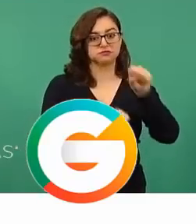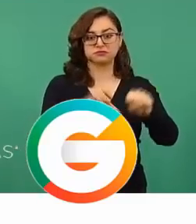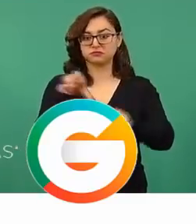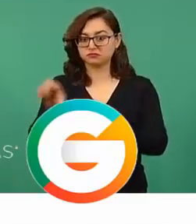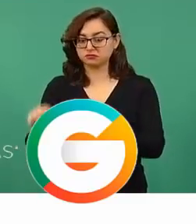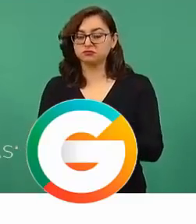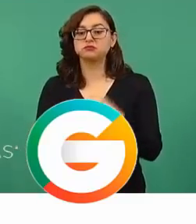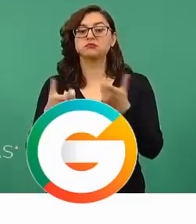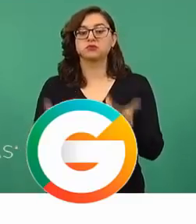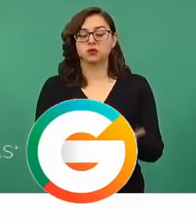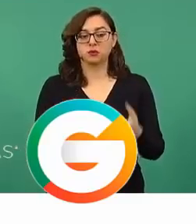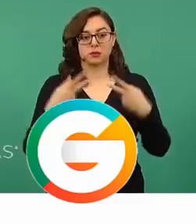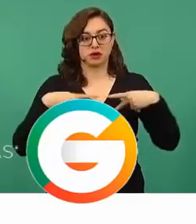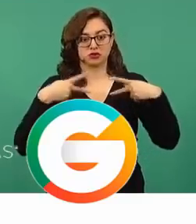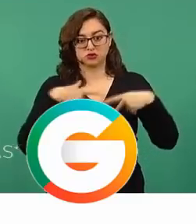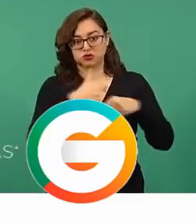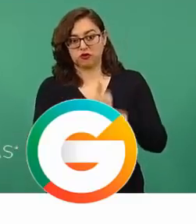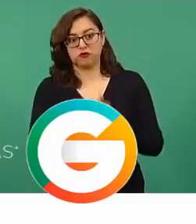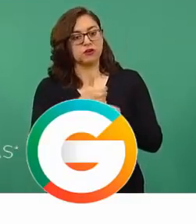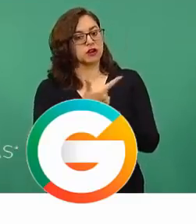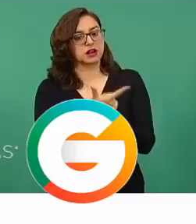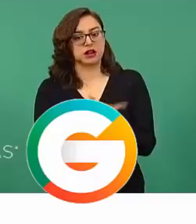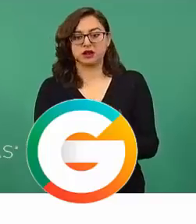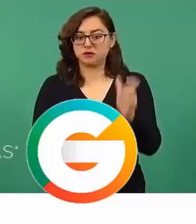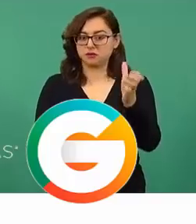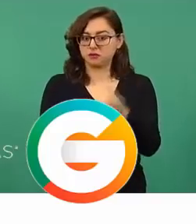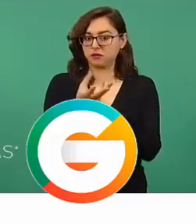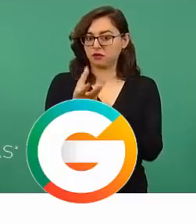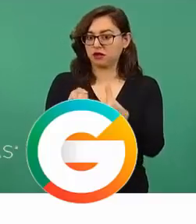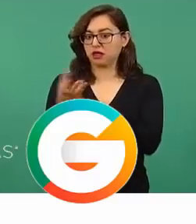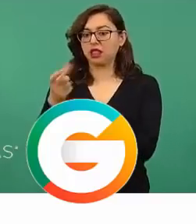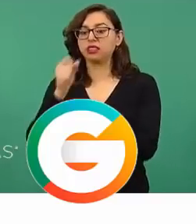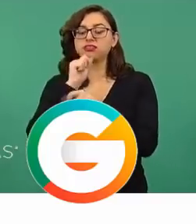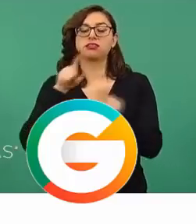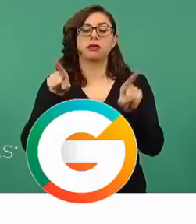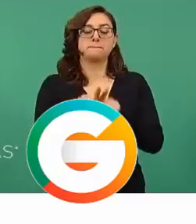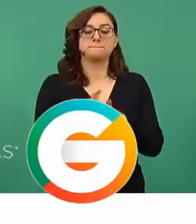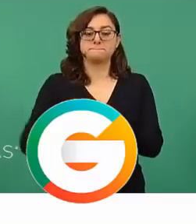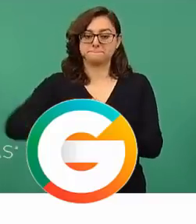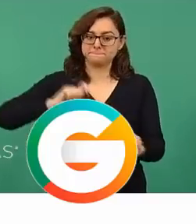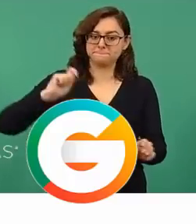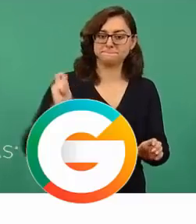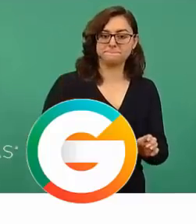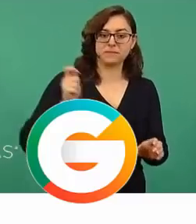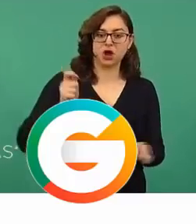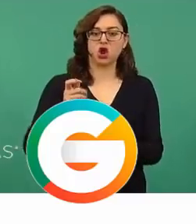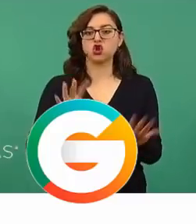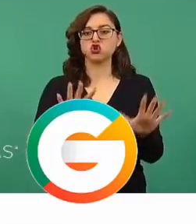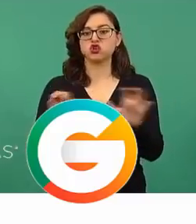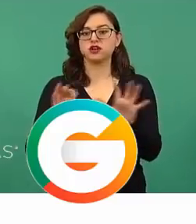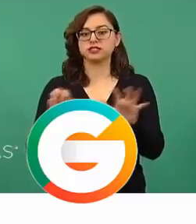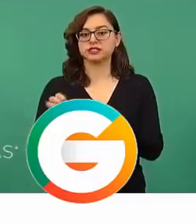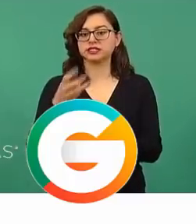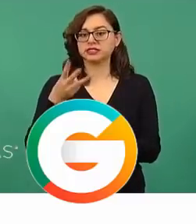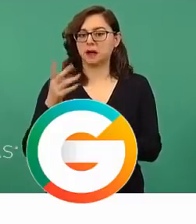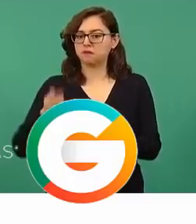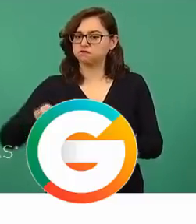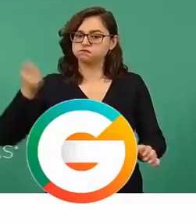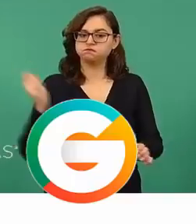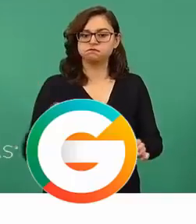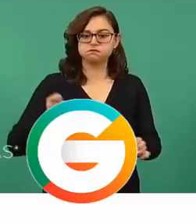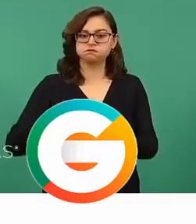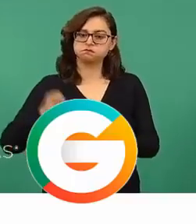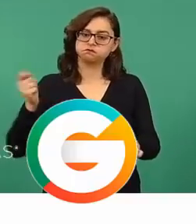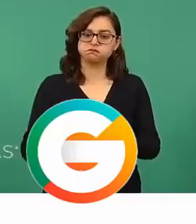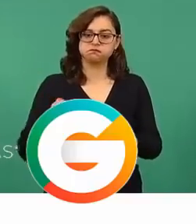número de víctimas liberadas y el número de las sentencias, que son 903 sentencias alcanzadas en lo que